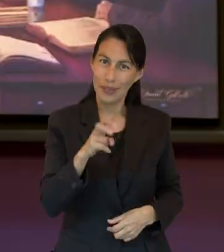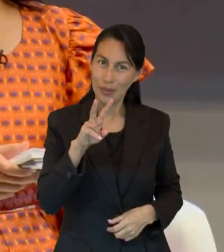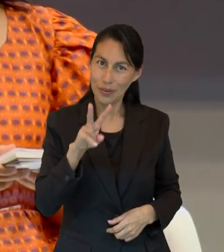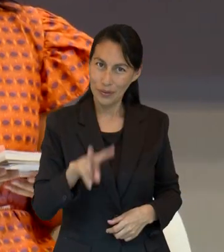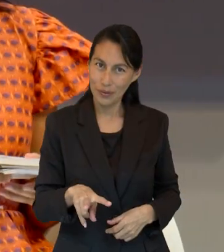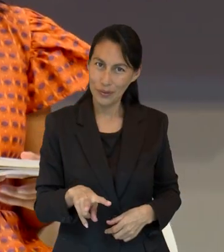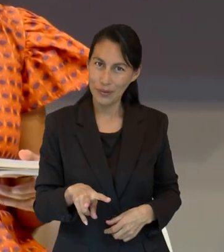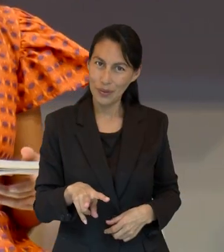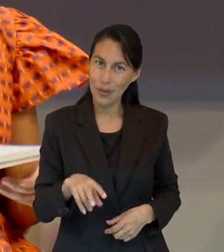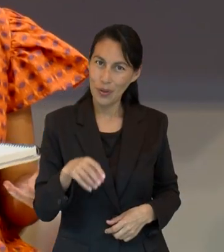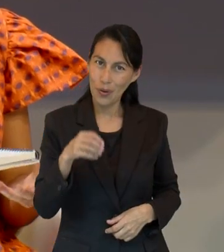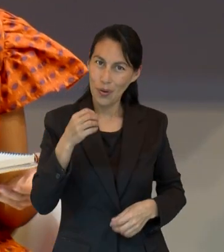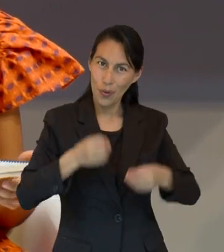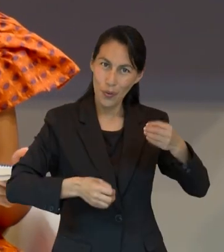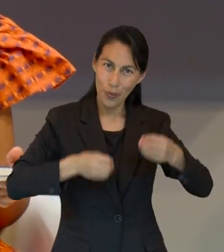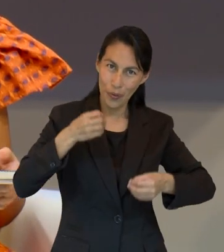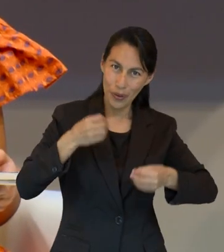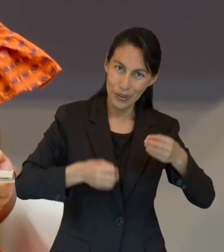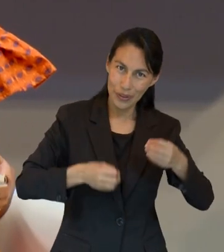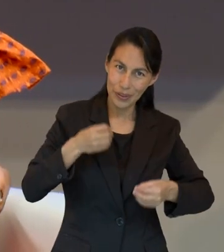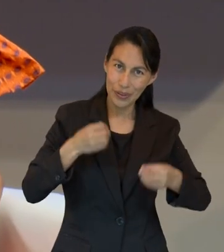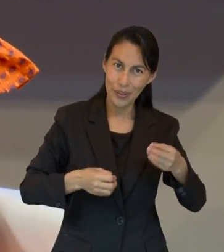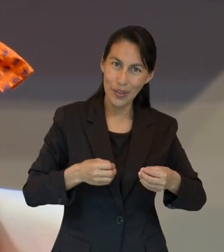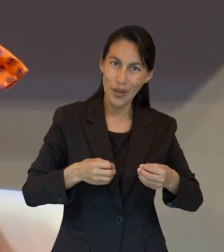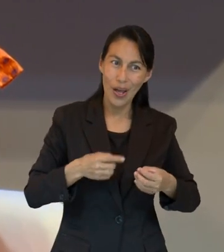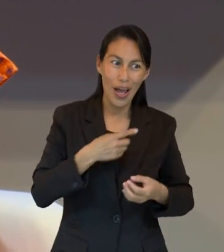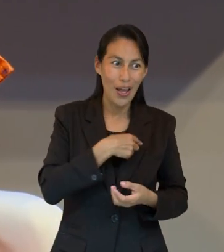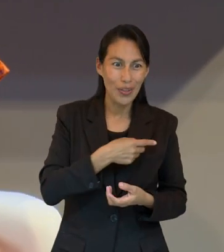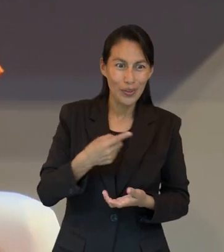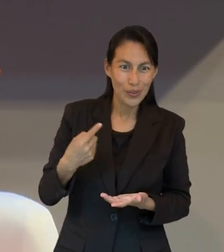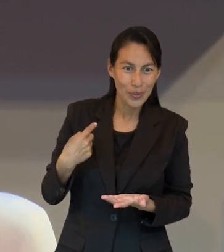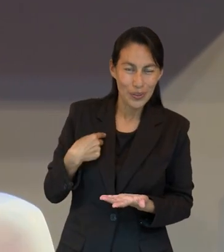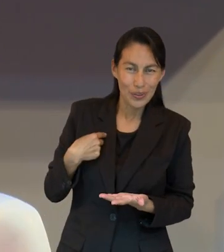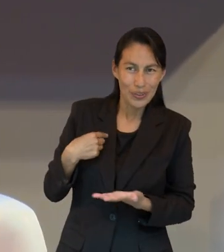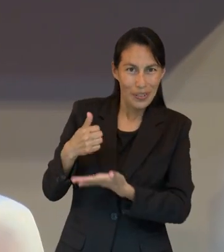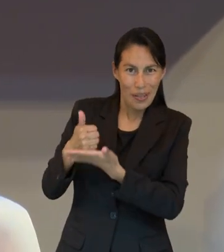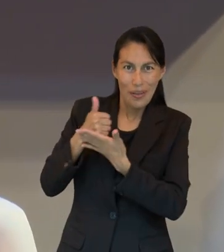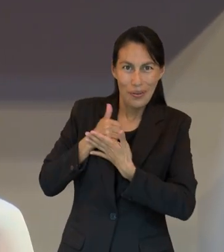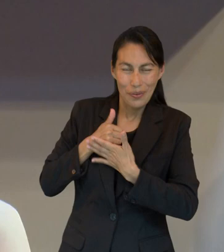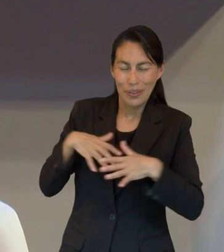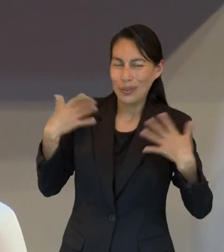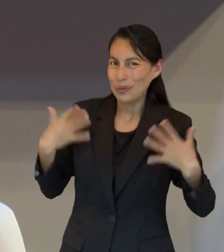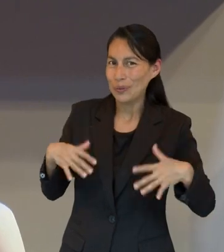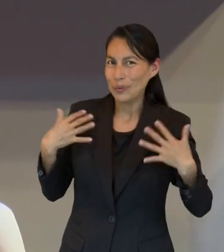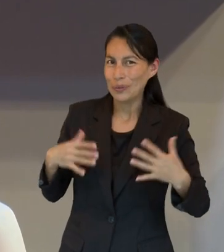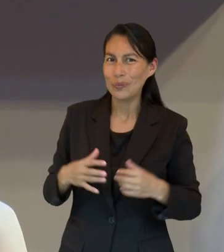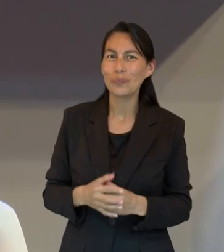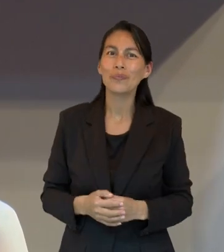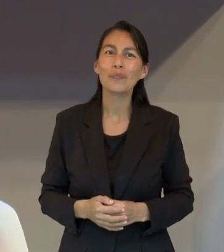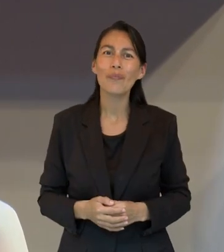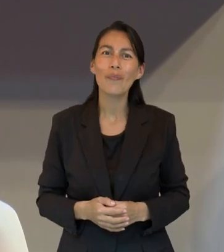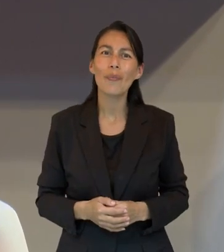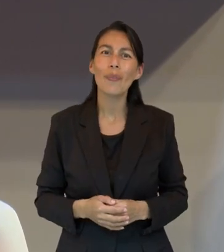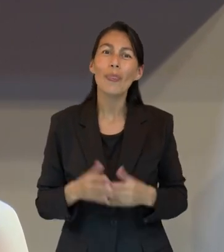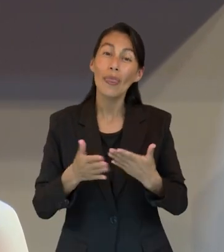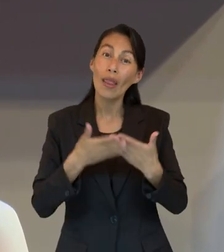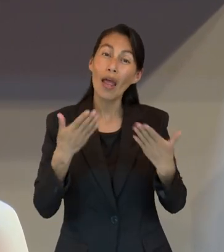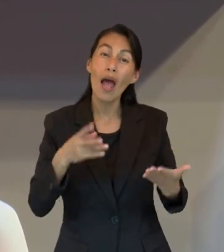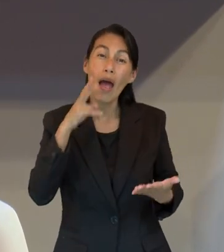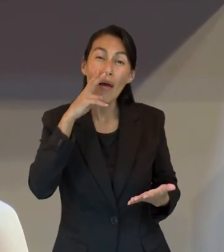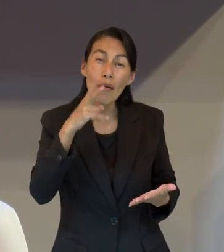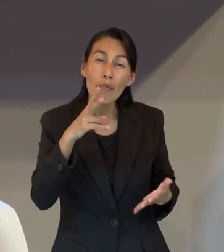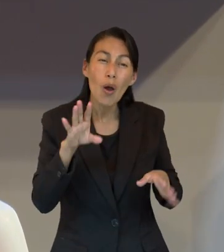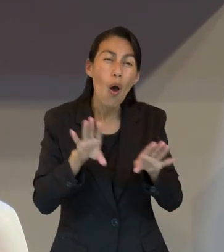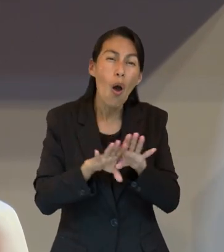Así es. Y es que este juicio es un juicio que va en nuestro favor. Y en esta pequeña sección hemos visto